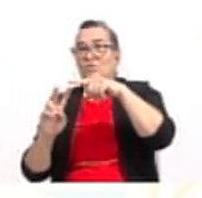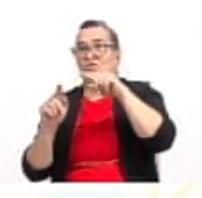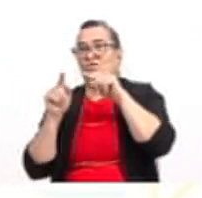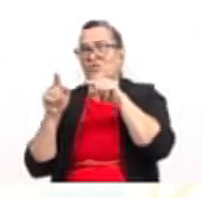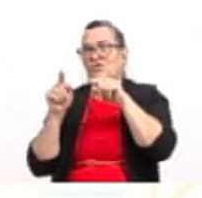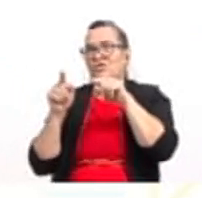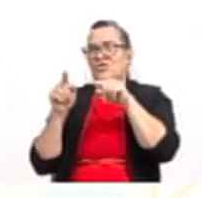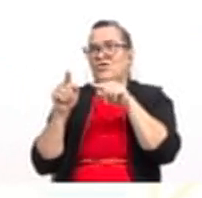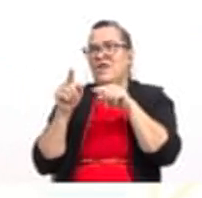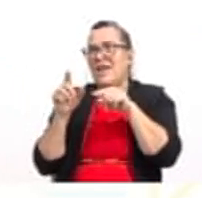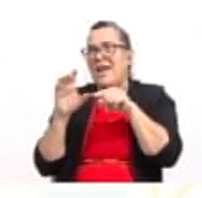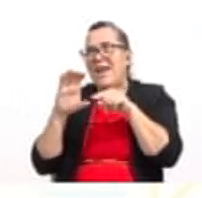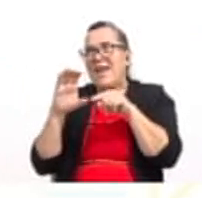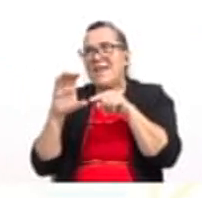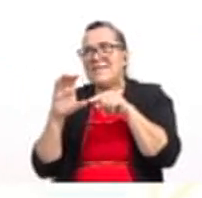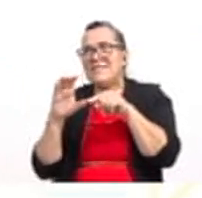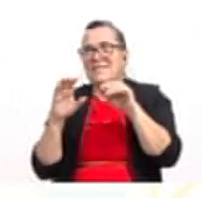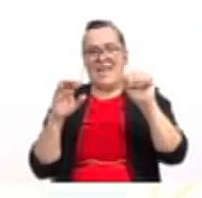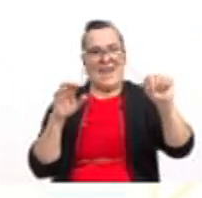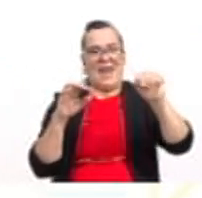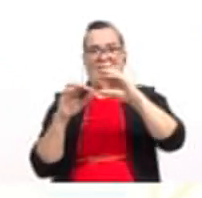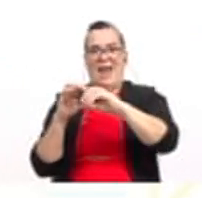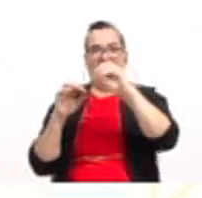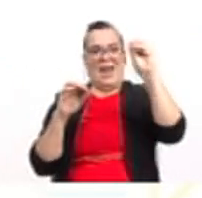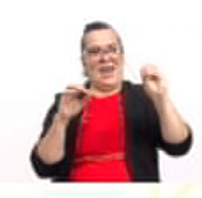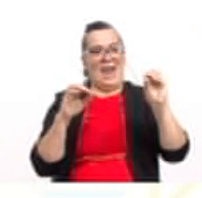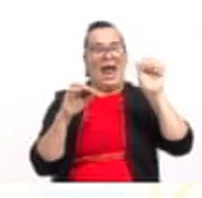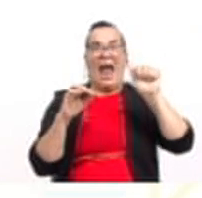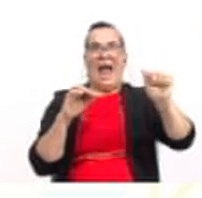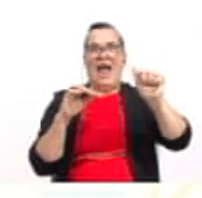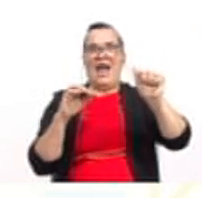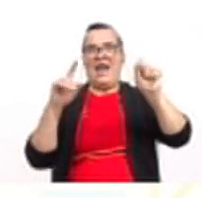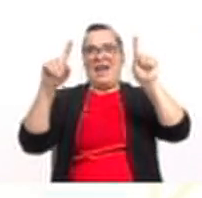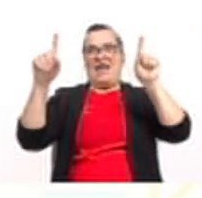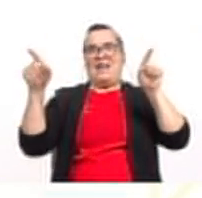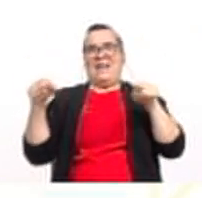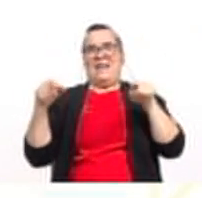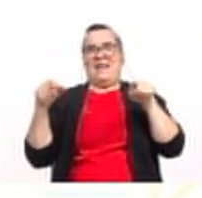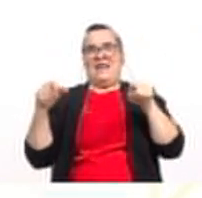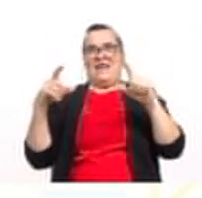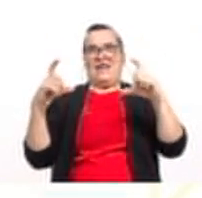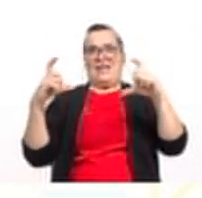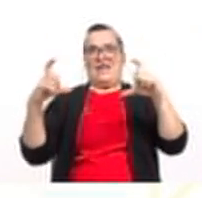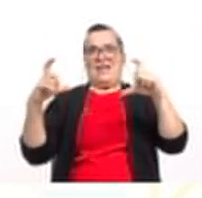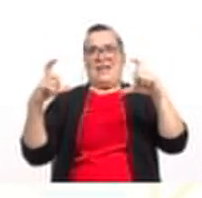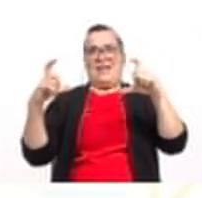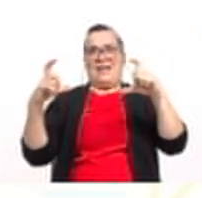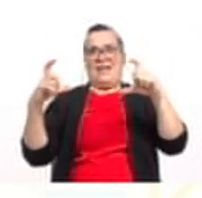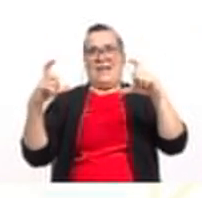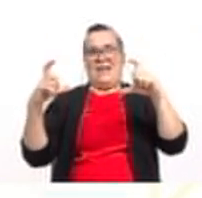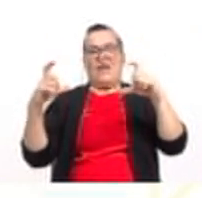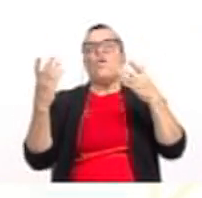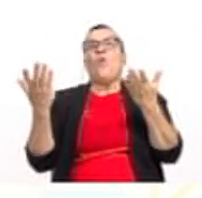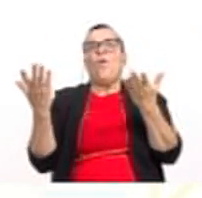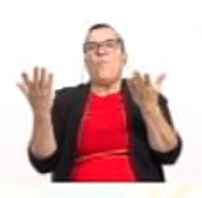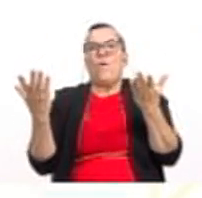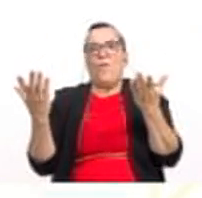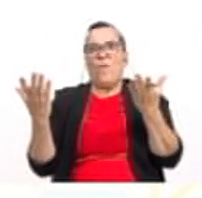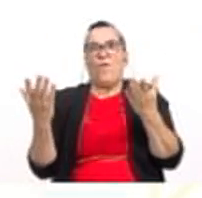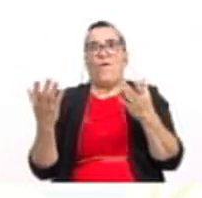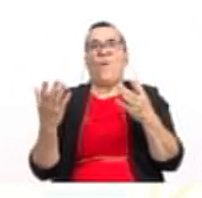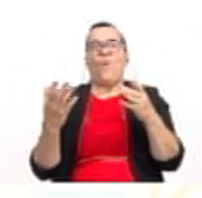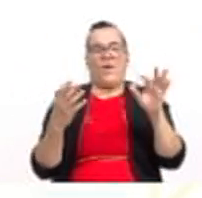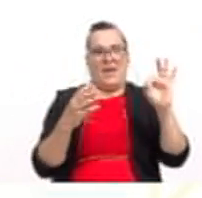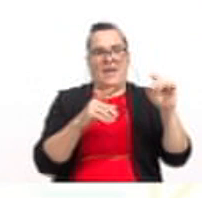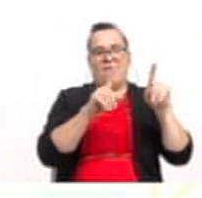Este coeficiente a que sacamos al inicio, multiplica ambos términos, entonces va a multiplicar de la siguiente forma. F de